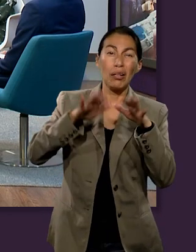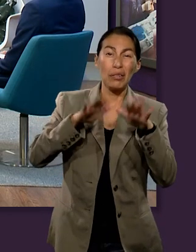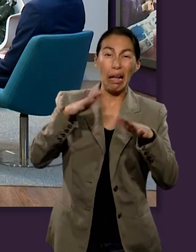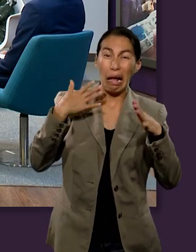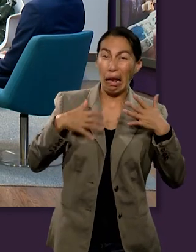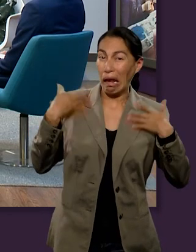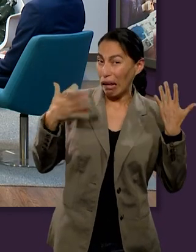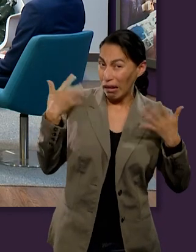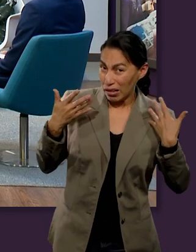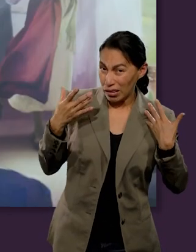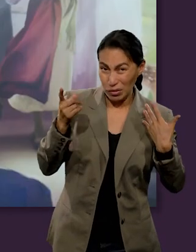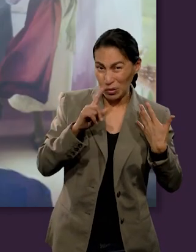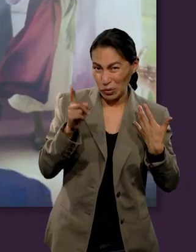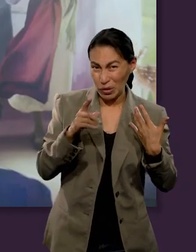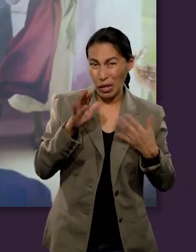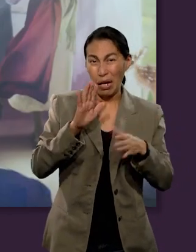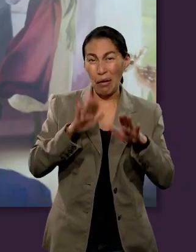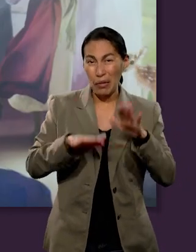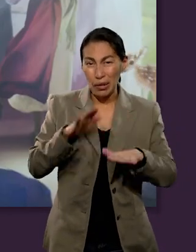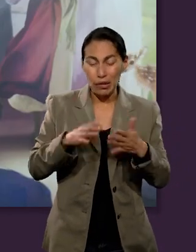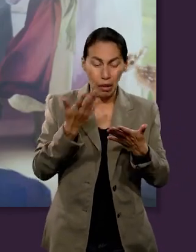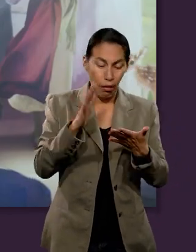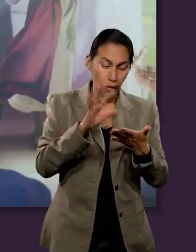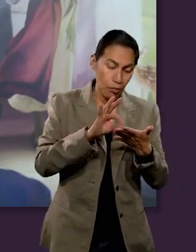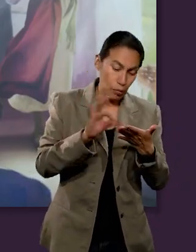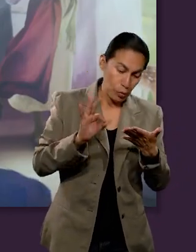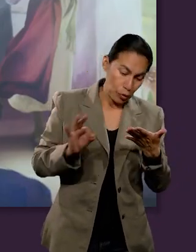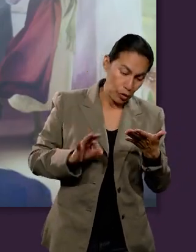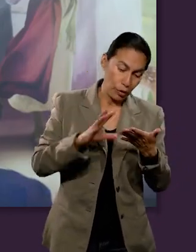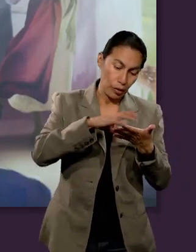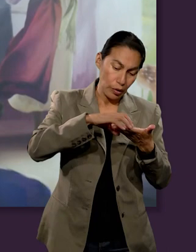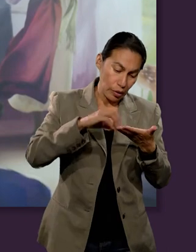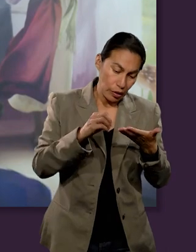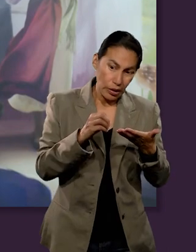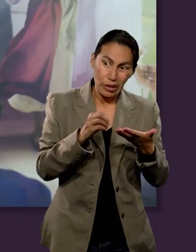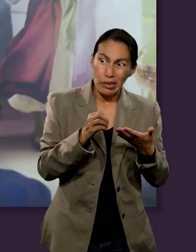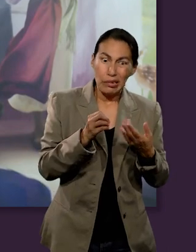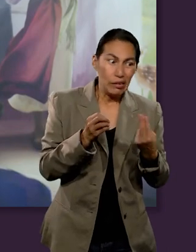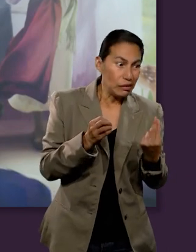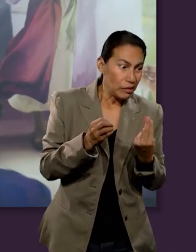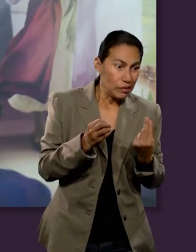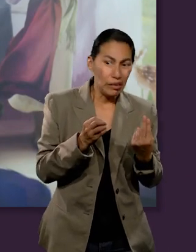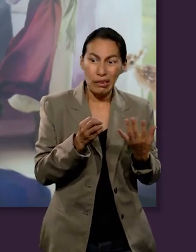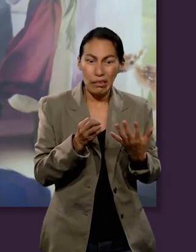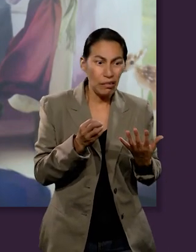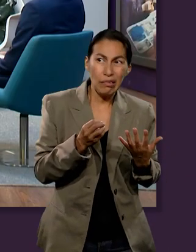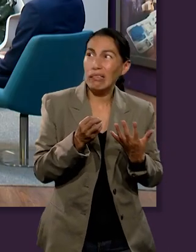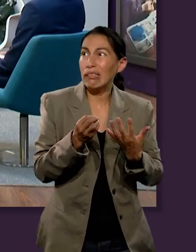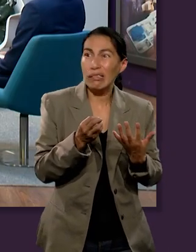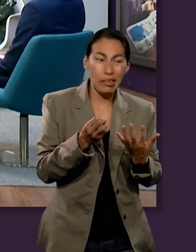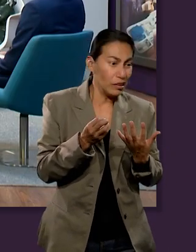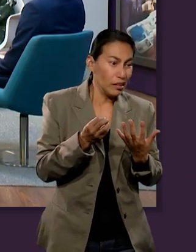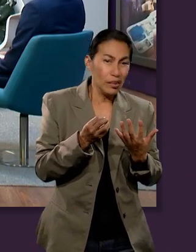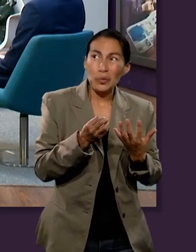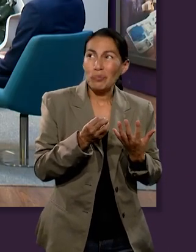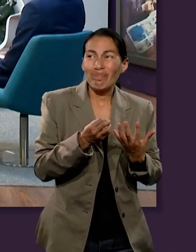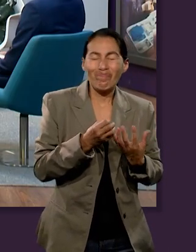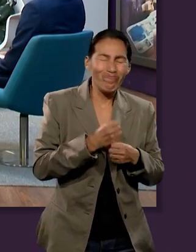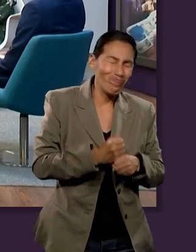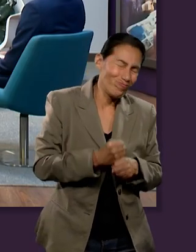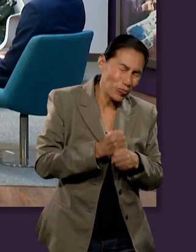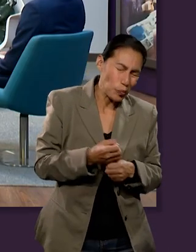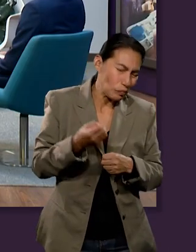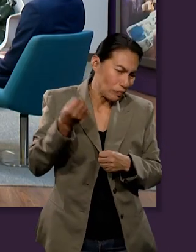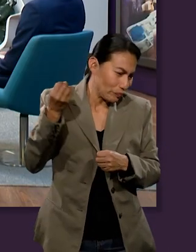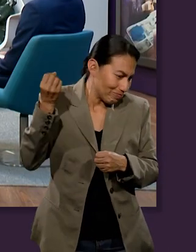alegría. Se convierte en una carga, porque hay momentos en los que tenemos necesidades económicas como estudiantes,